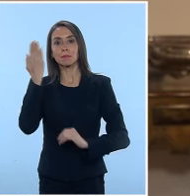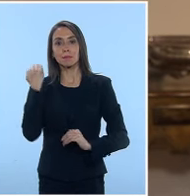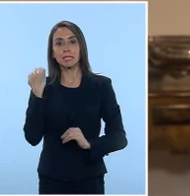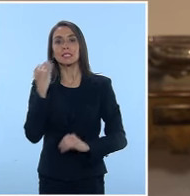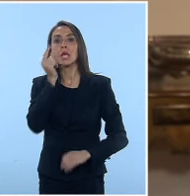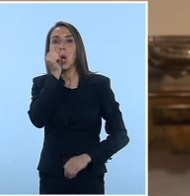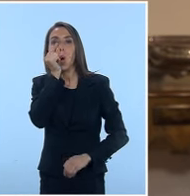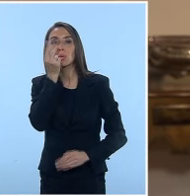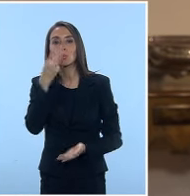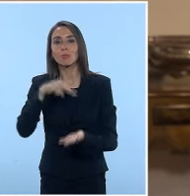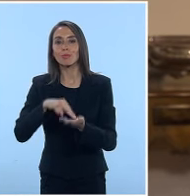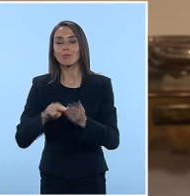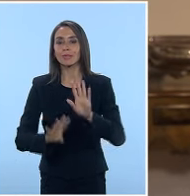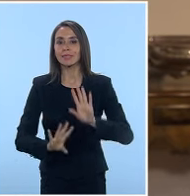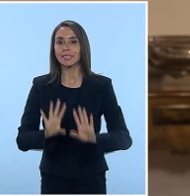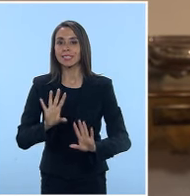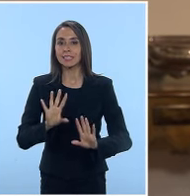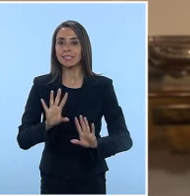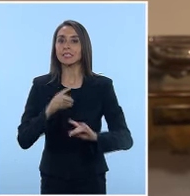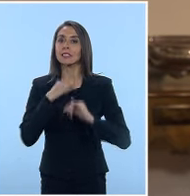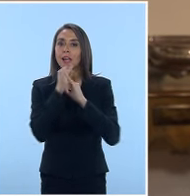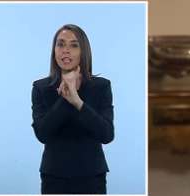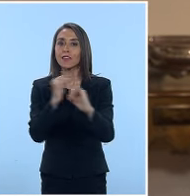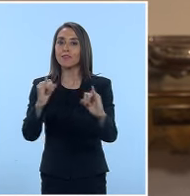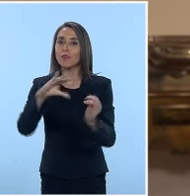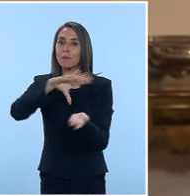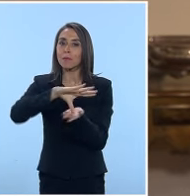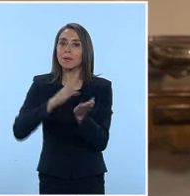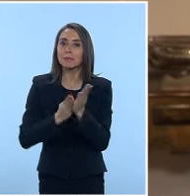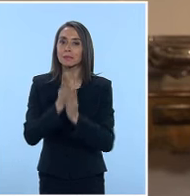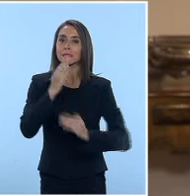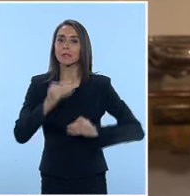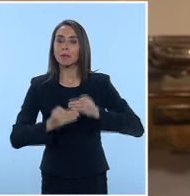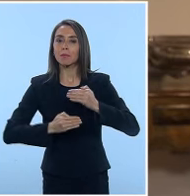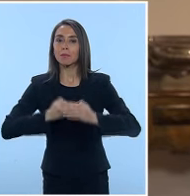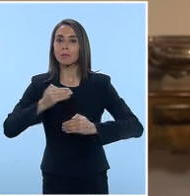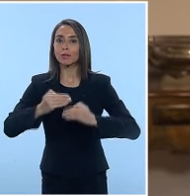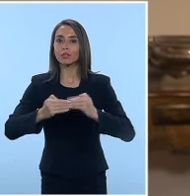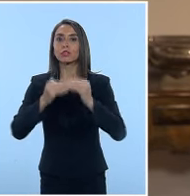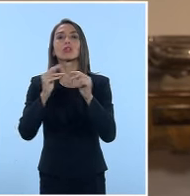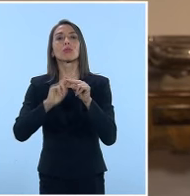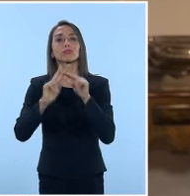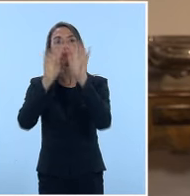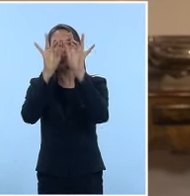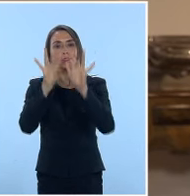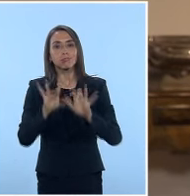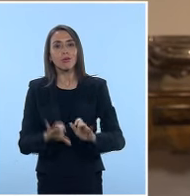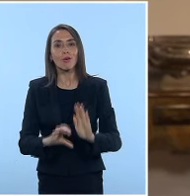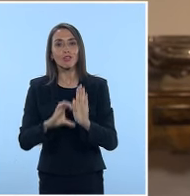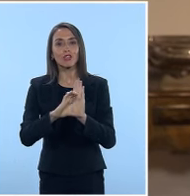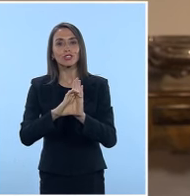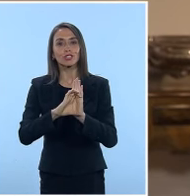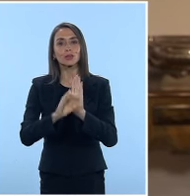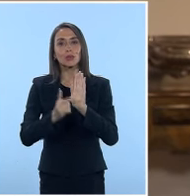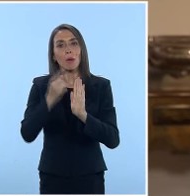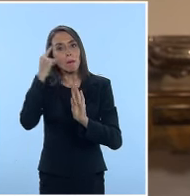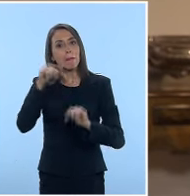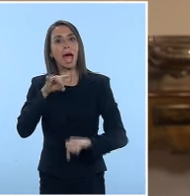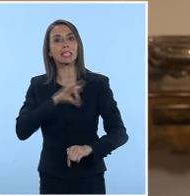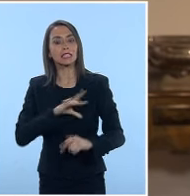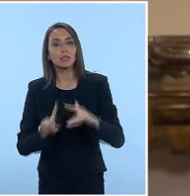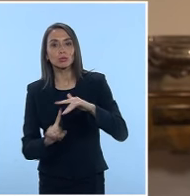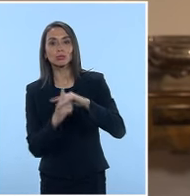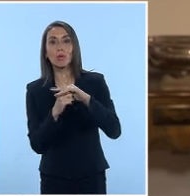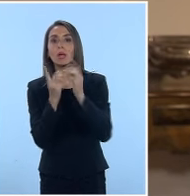en octubre del 2015, informé al país del inicio del proceso para elaborar una Constitución para Chile, nacida en